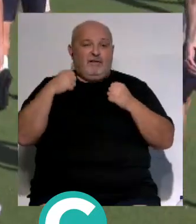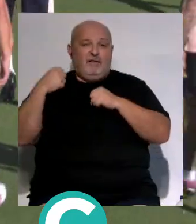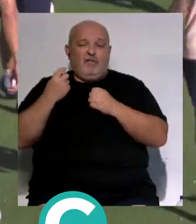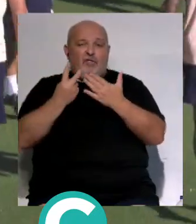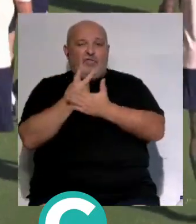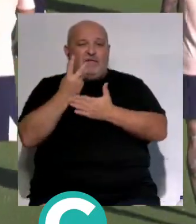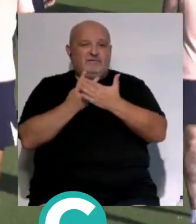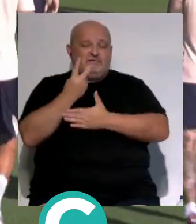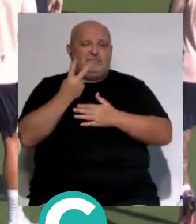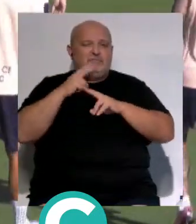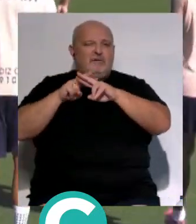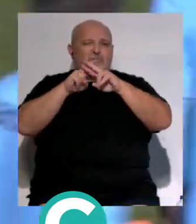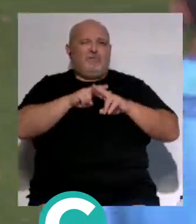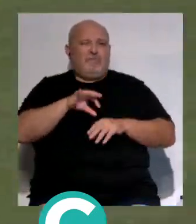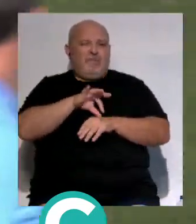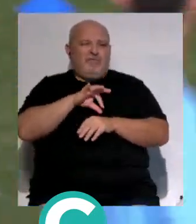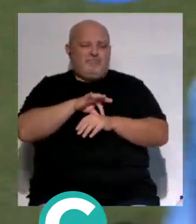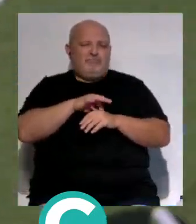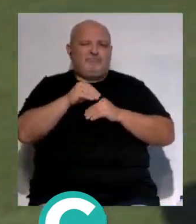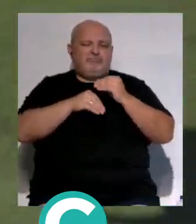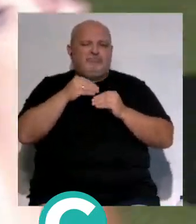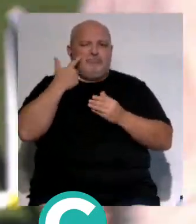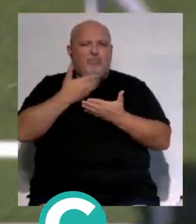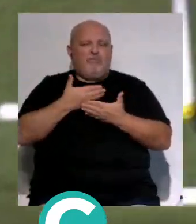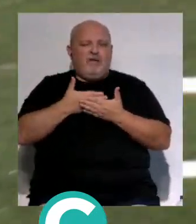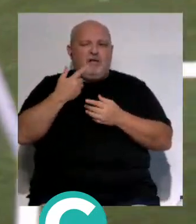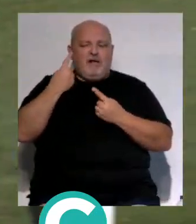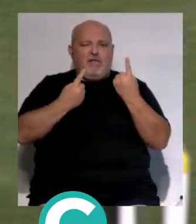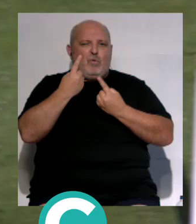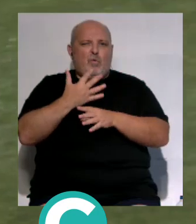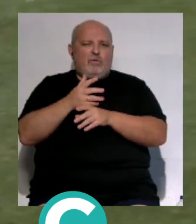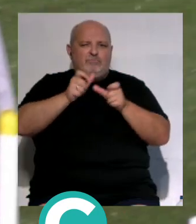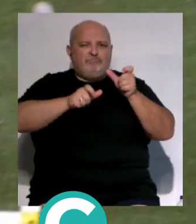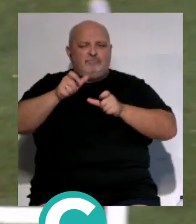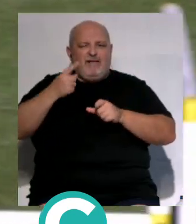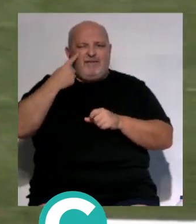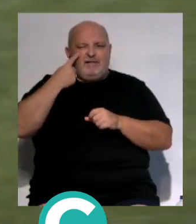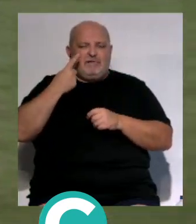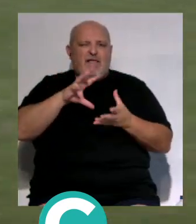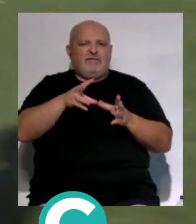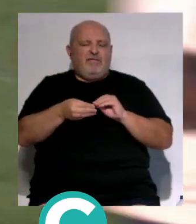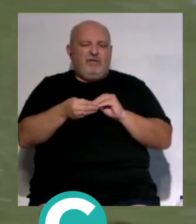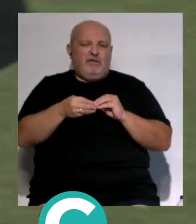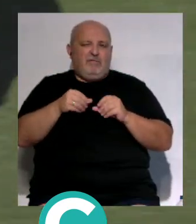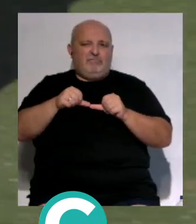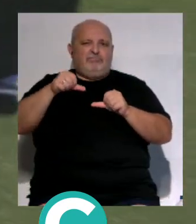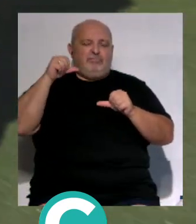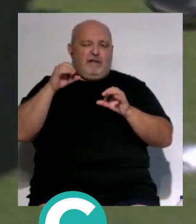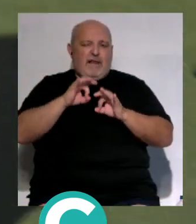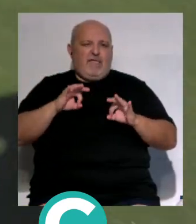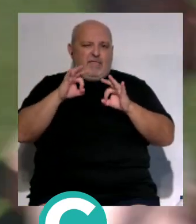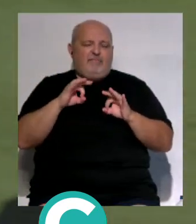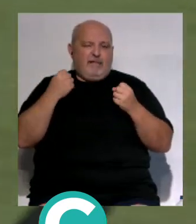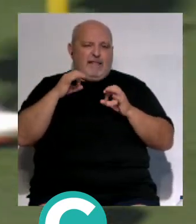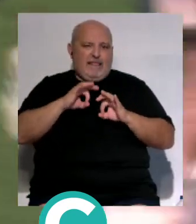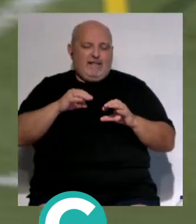sirvieron para completar reconocimientos médicos realizar mediciones del estado de los jugadores y efectuar tareas de adaptación a las cargas que soportarán en